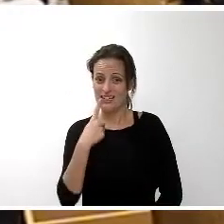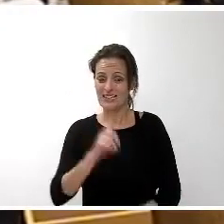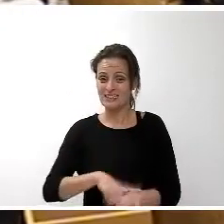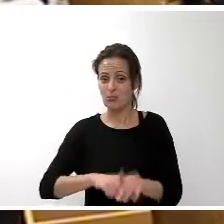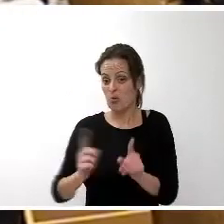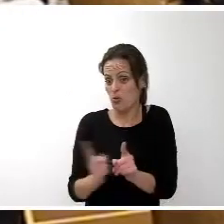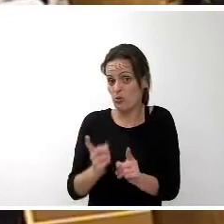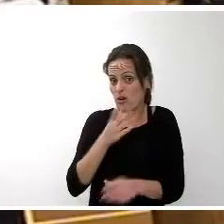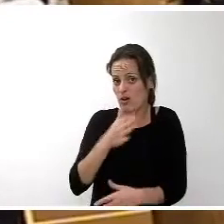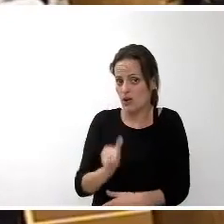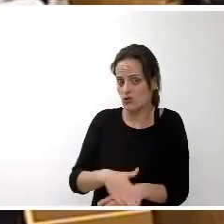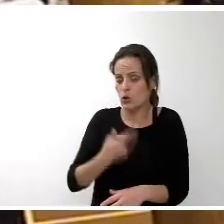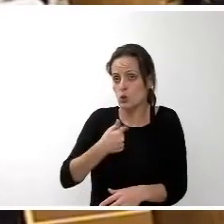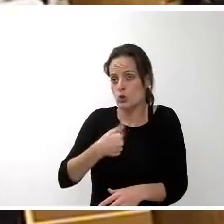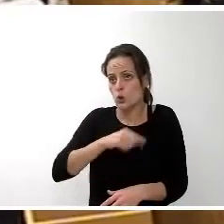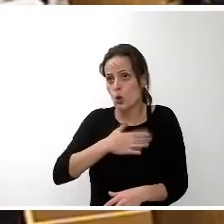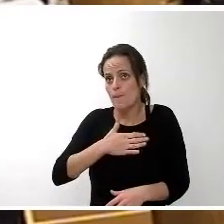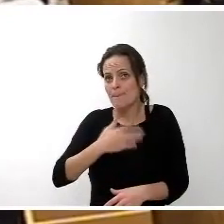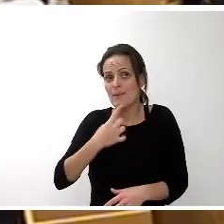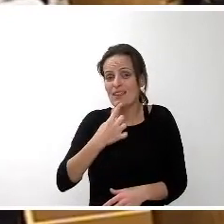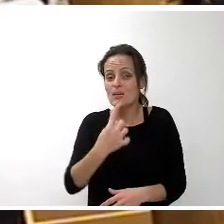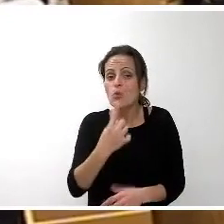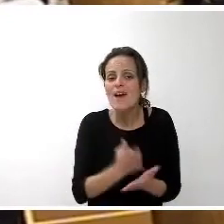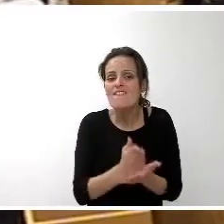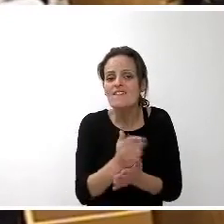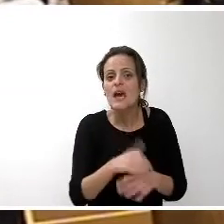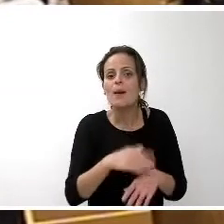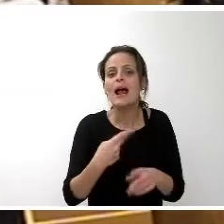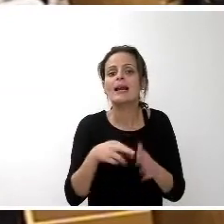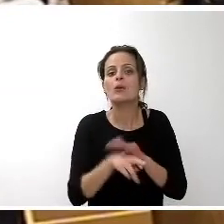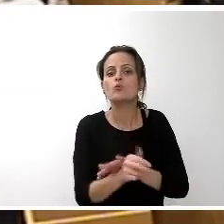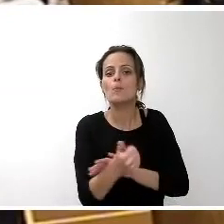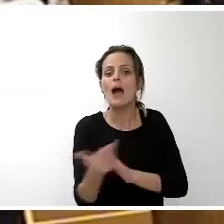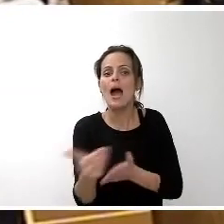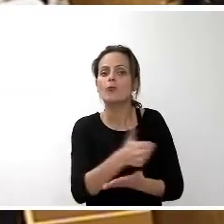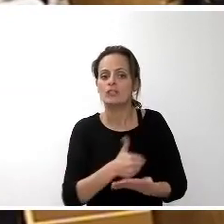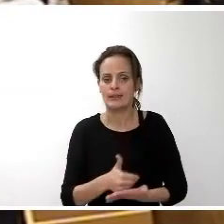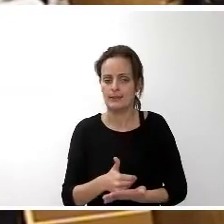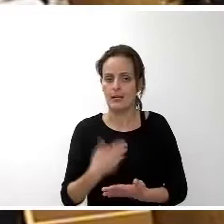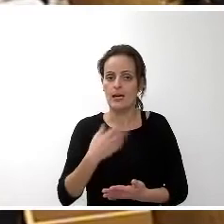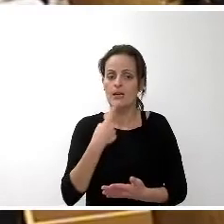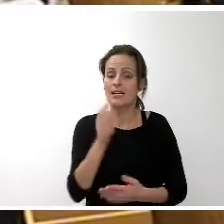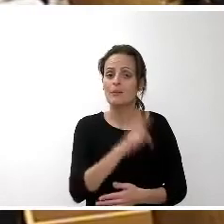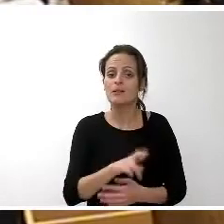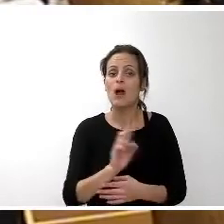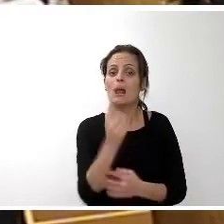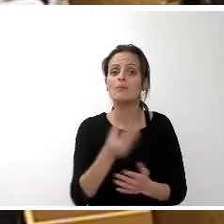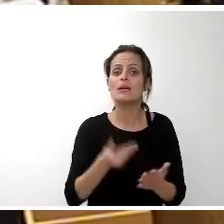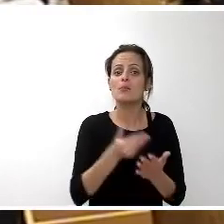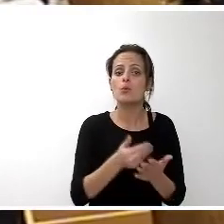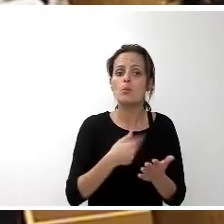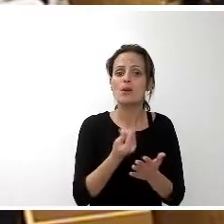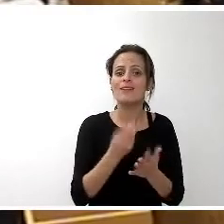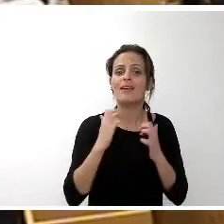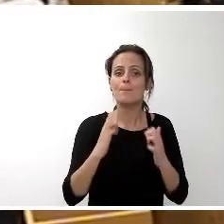queremos apuntar cuál podría ser una de las vías para obtener más recursos y reiteramos la primera propuesta que hicimos en el pleno de este